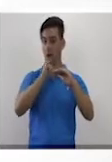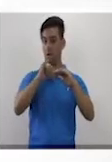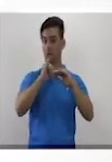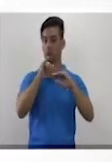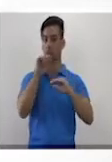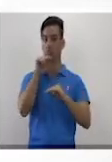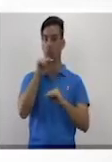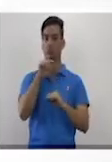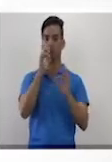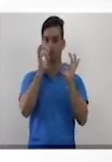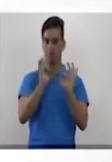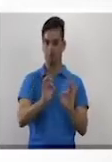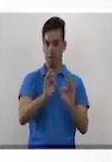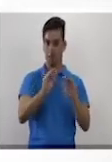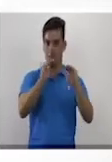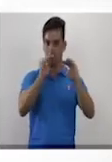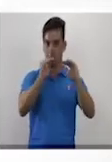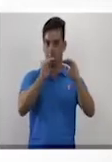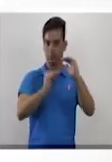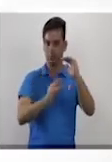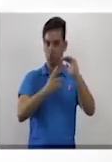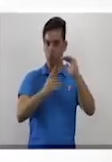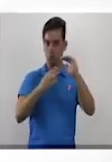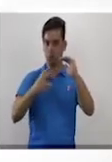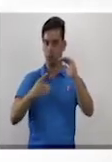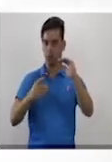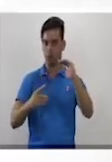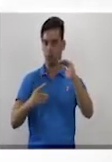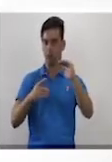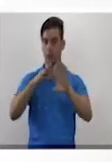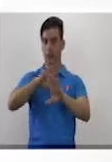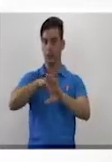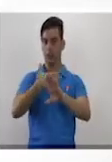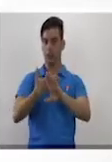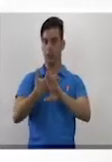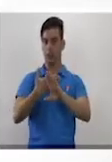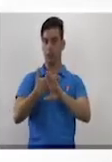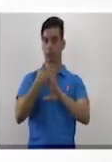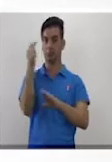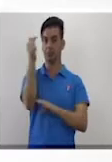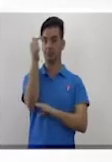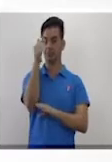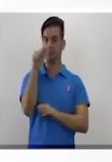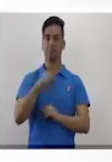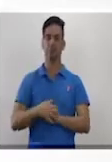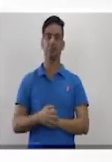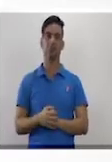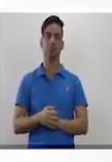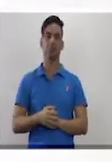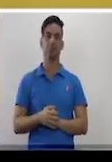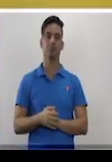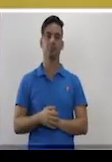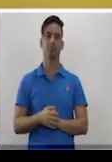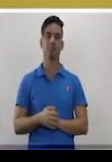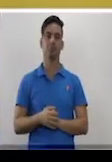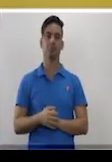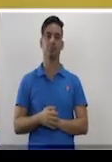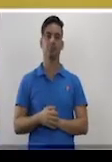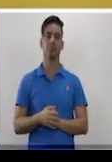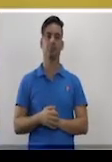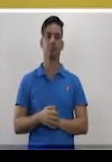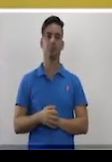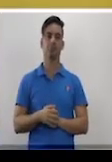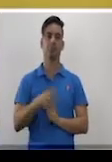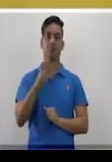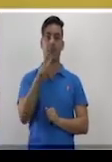sustrae los exponentes. Y el resultado también lo colocas en la tabla. En el caso de la segunda